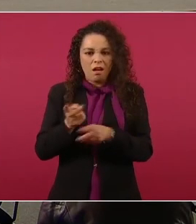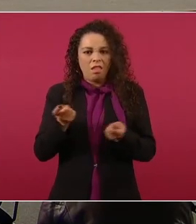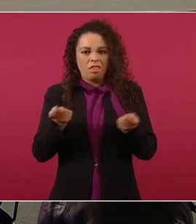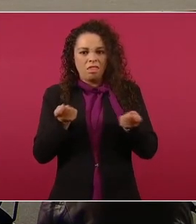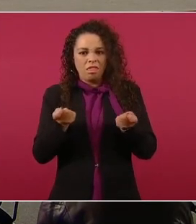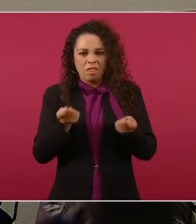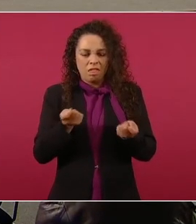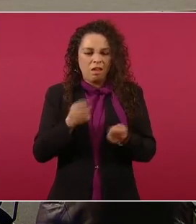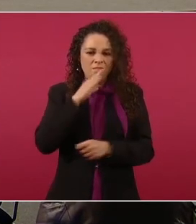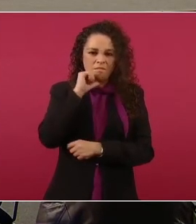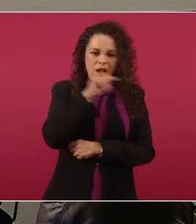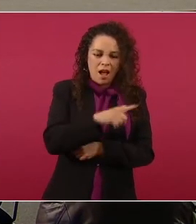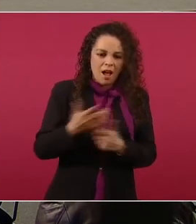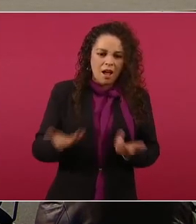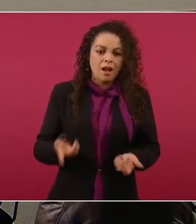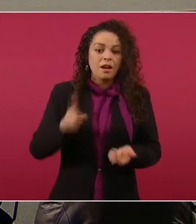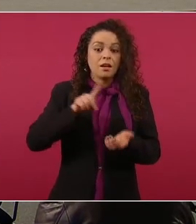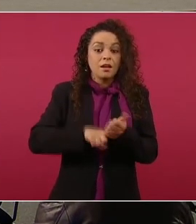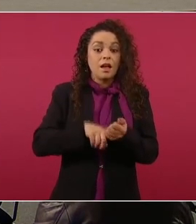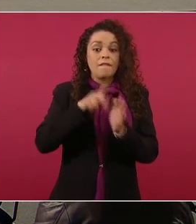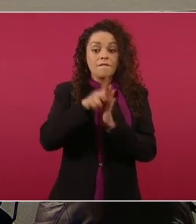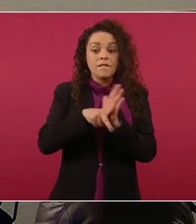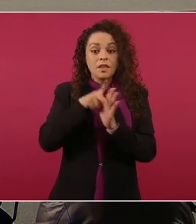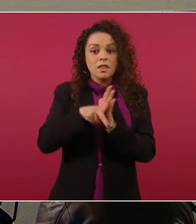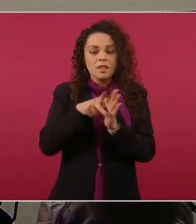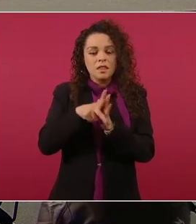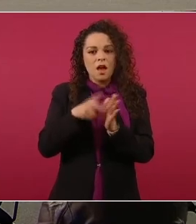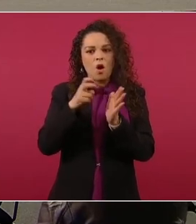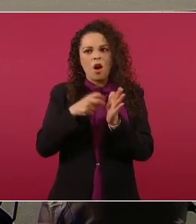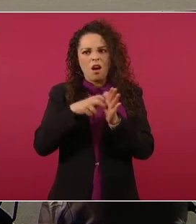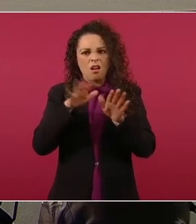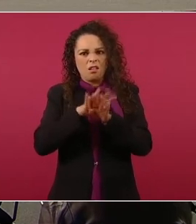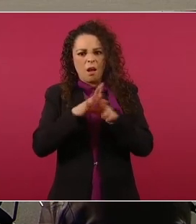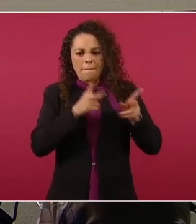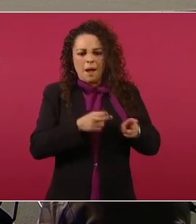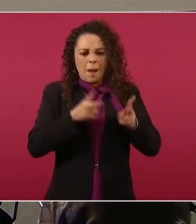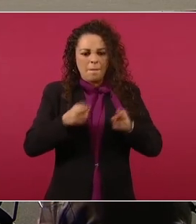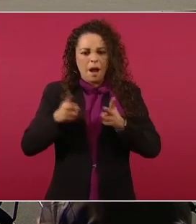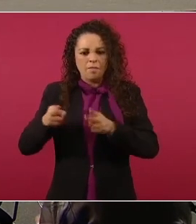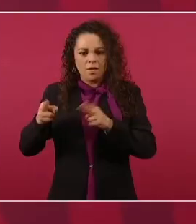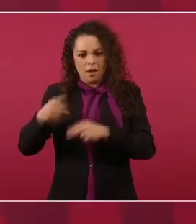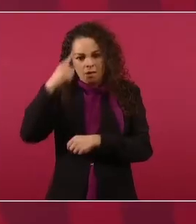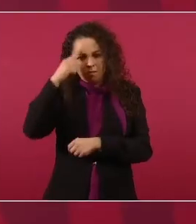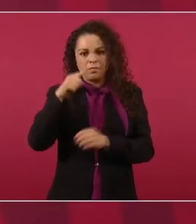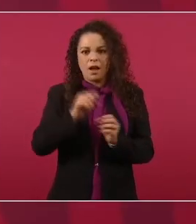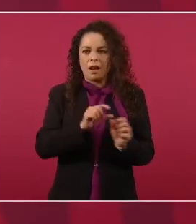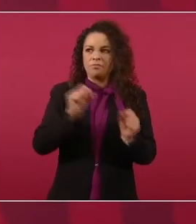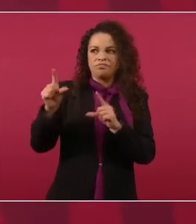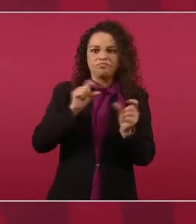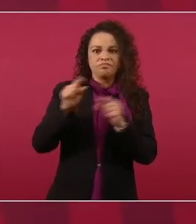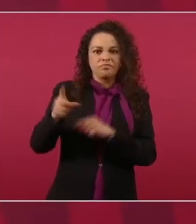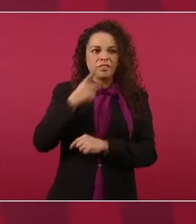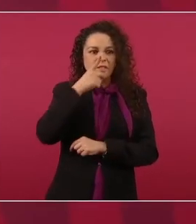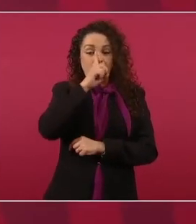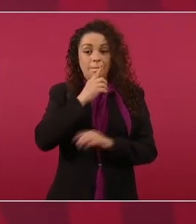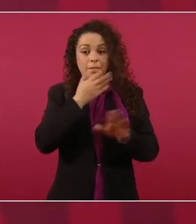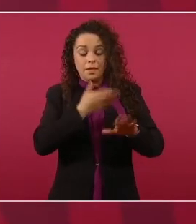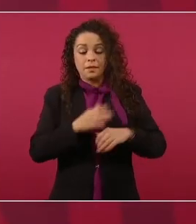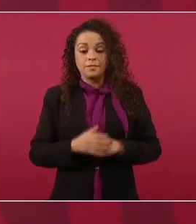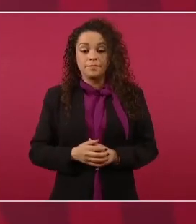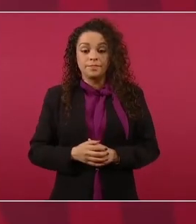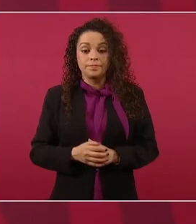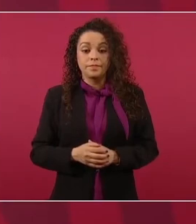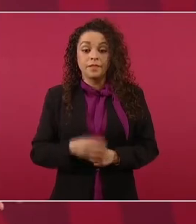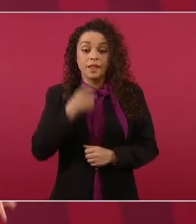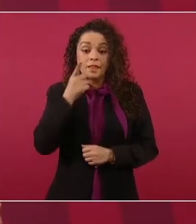viralizan, truquean fotos y hacen noticias,